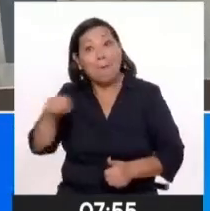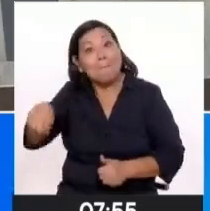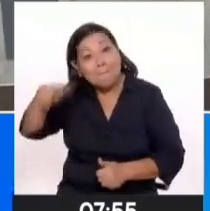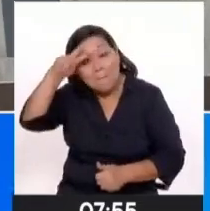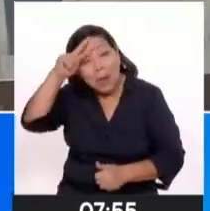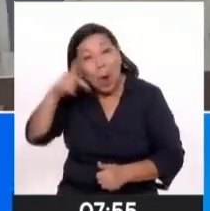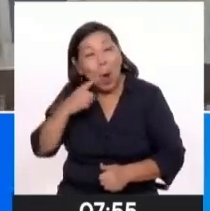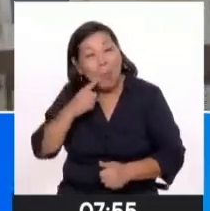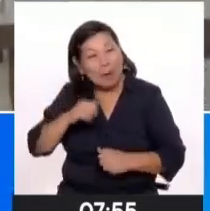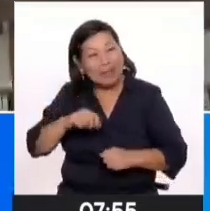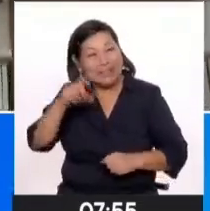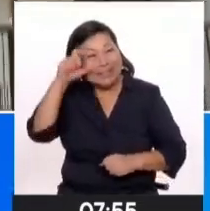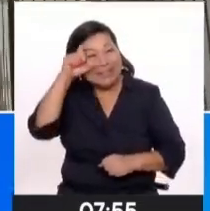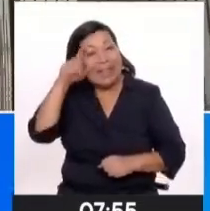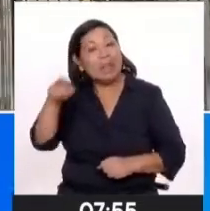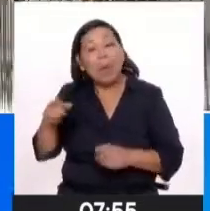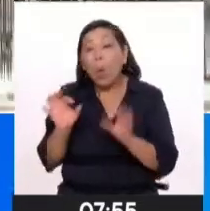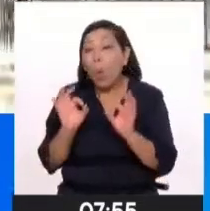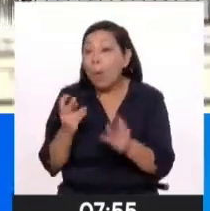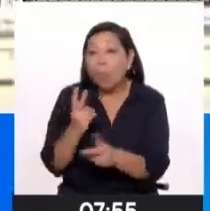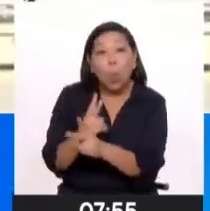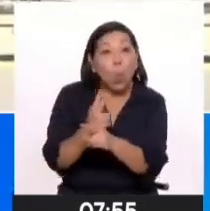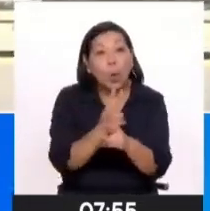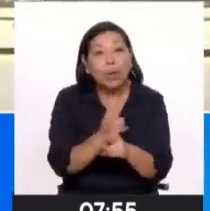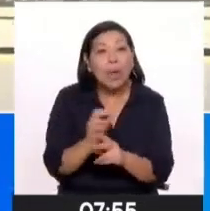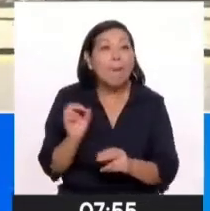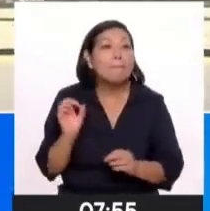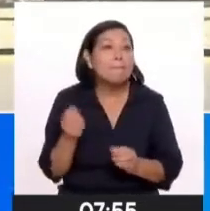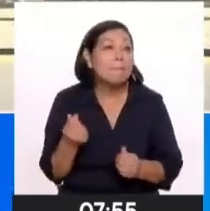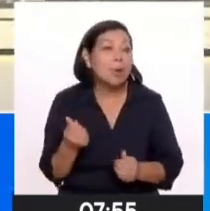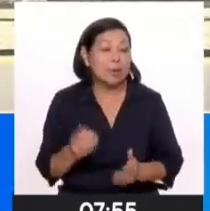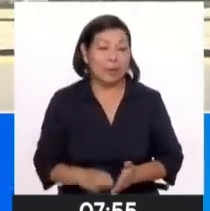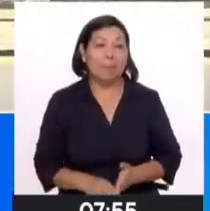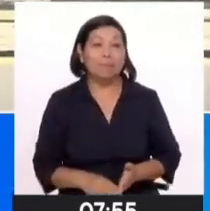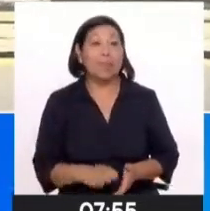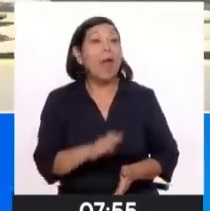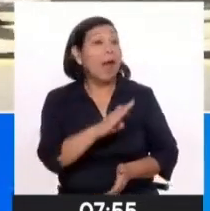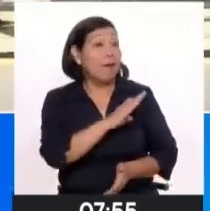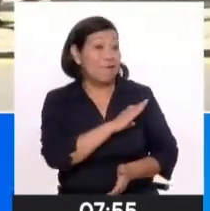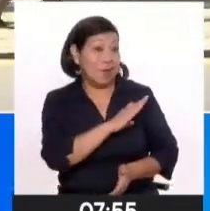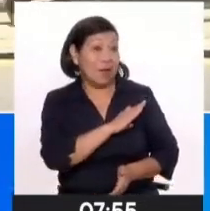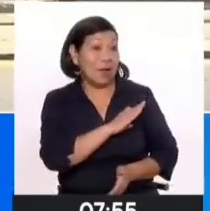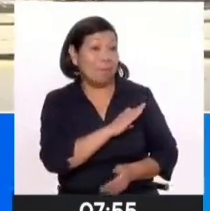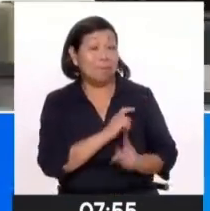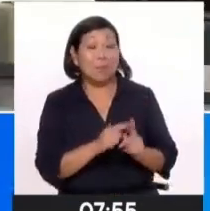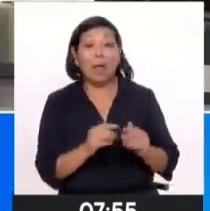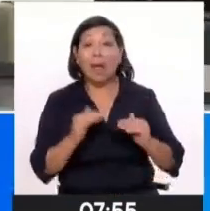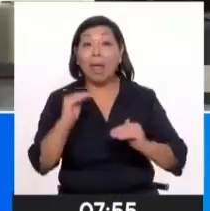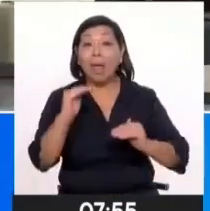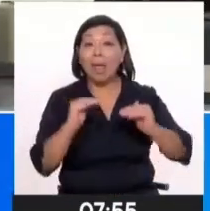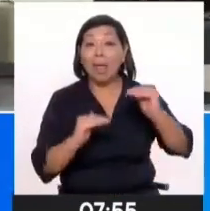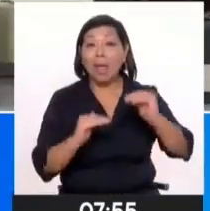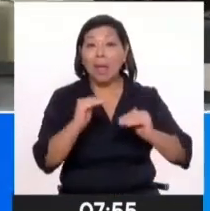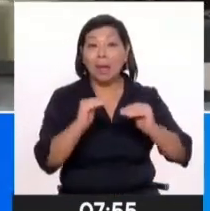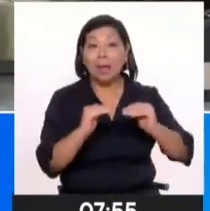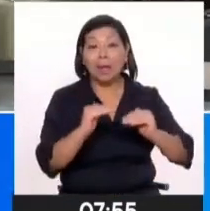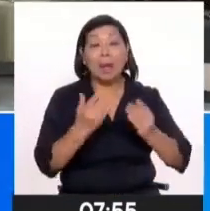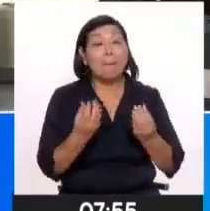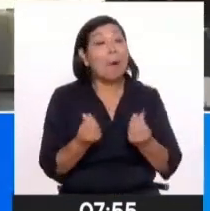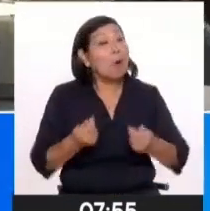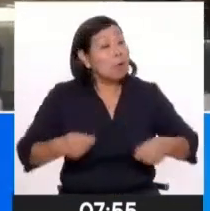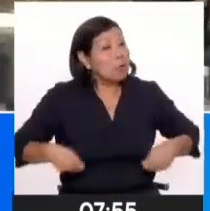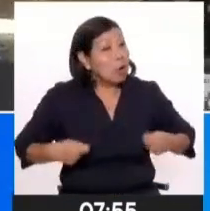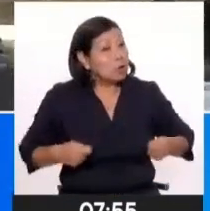en soles siente directamente el efecto. Un factor que puede afectar el poder adquisitivo de las personas en Perú es la inflación,